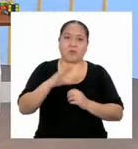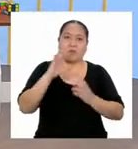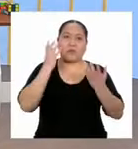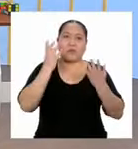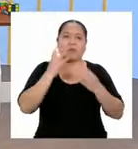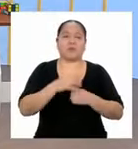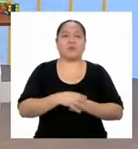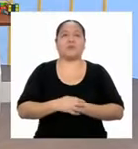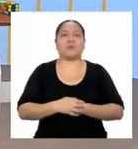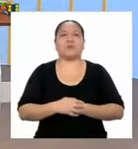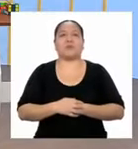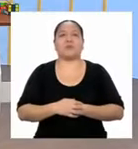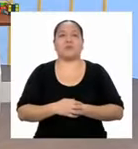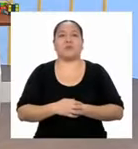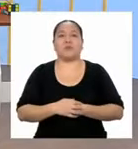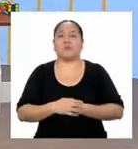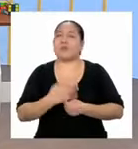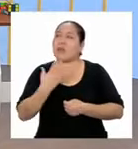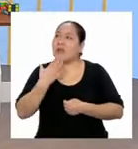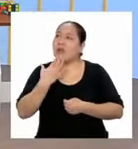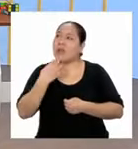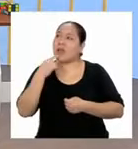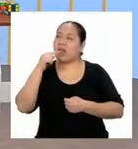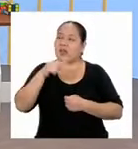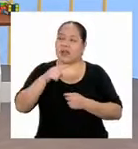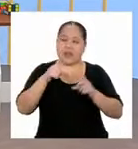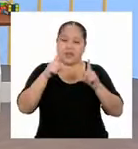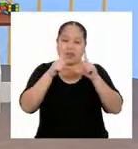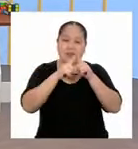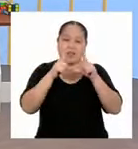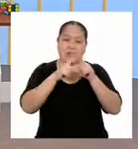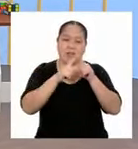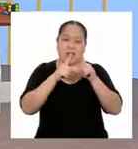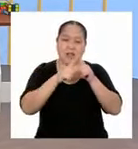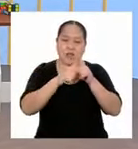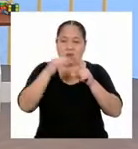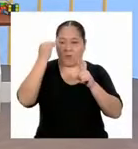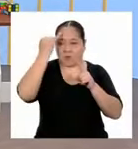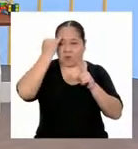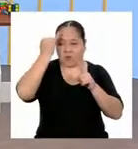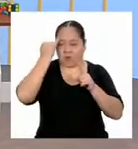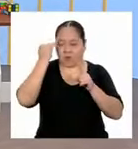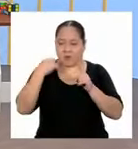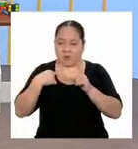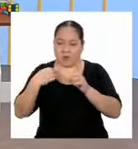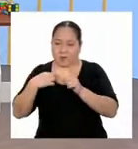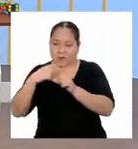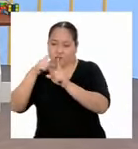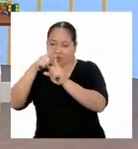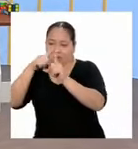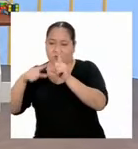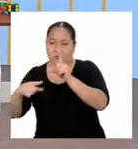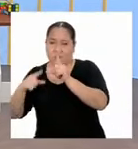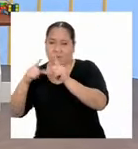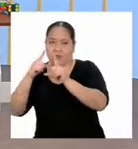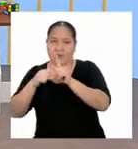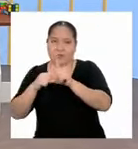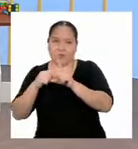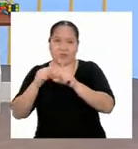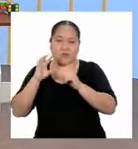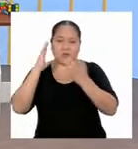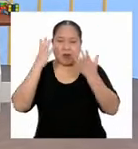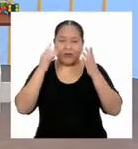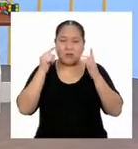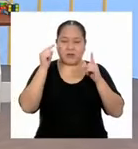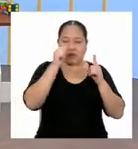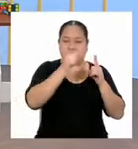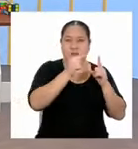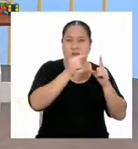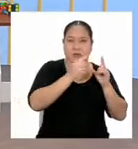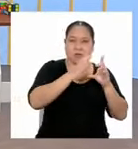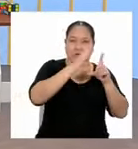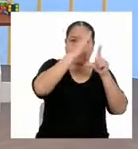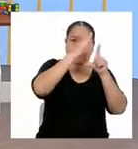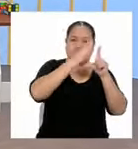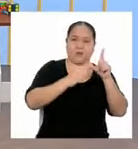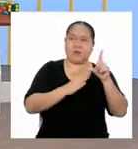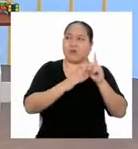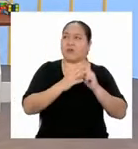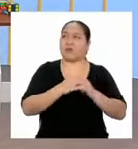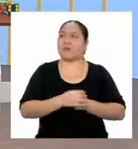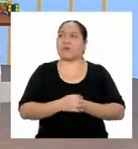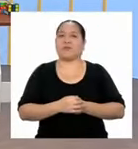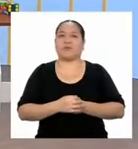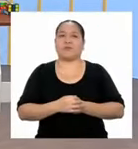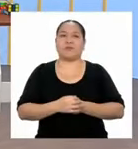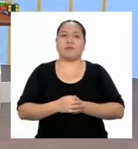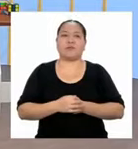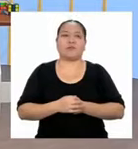Entonces, el triángulo imaginario que formo con mi sombra podría ser semejante al triángulo que forma el edificio con su sombra.